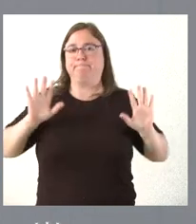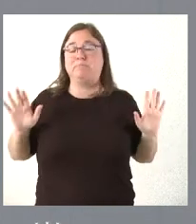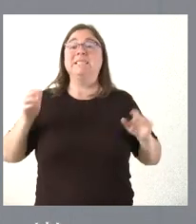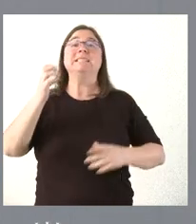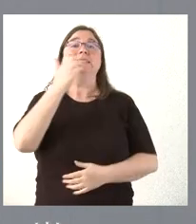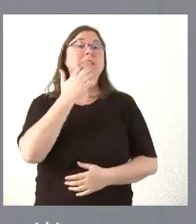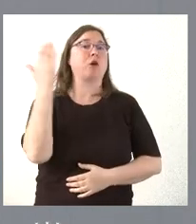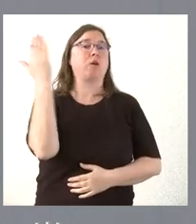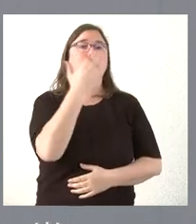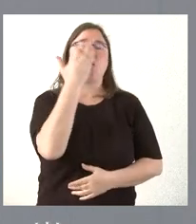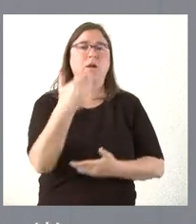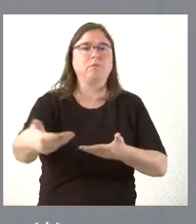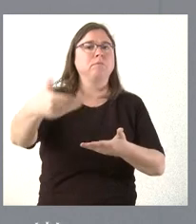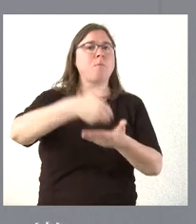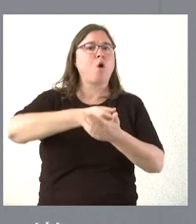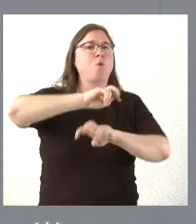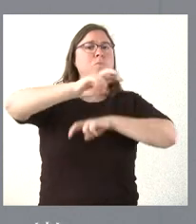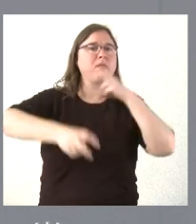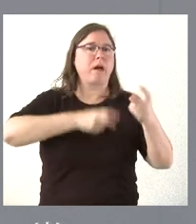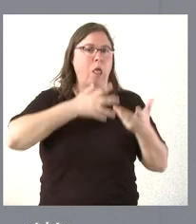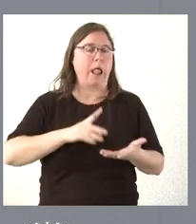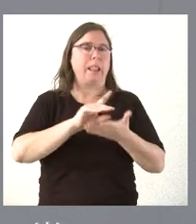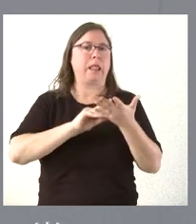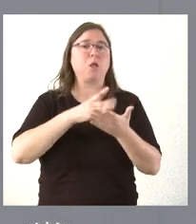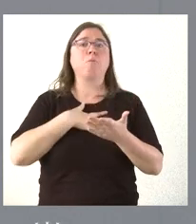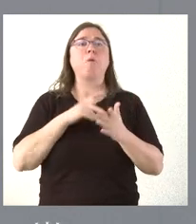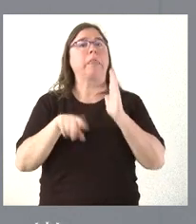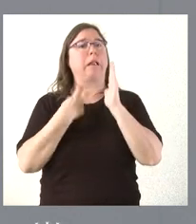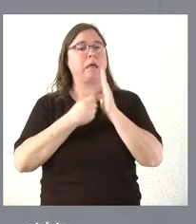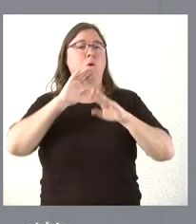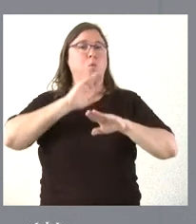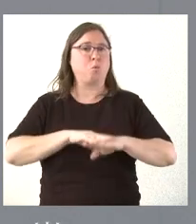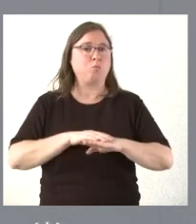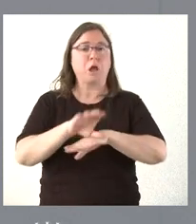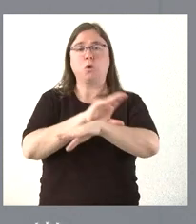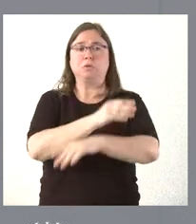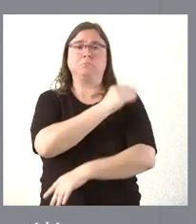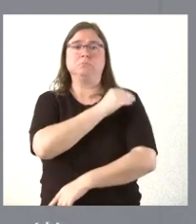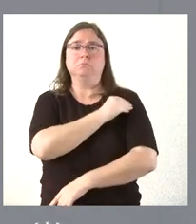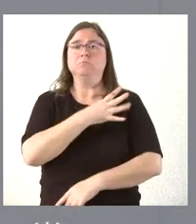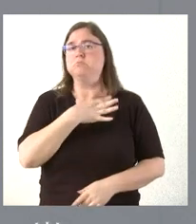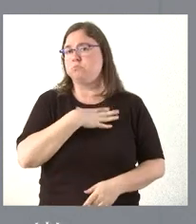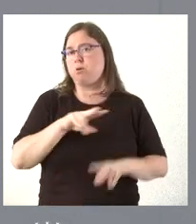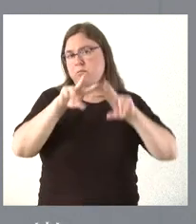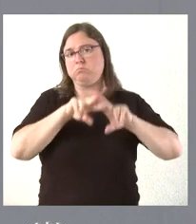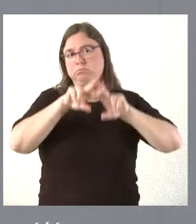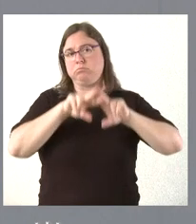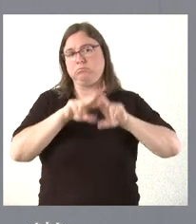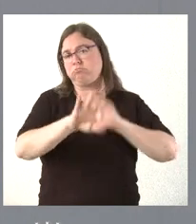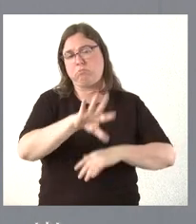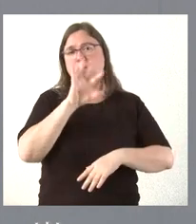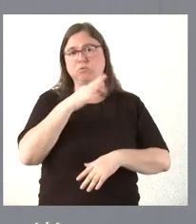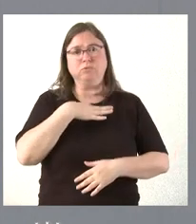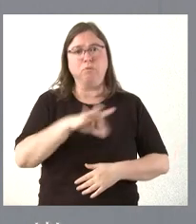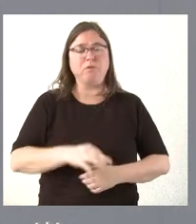plantee alguna modificación en su estatus actual y lo realiza de acuerdo con la ley a la Consejería de Educación, pues lo analizarán, lo estudiarán y tomarán la decisión que